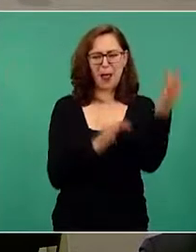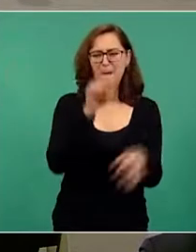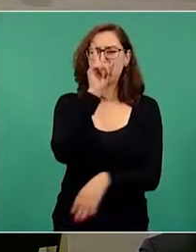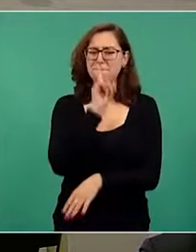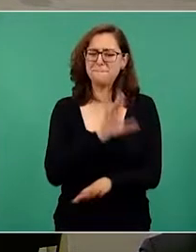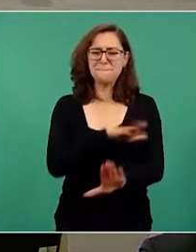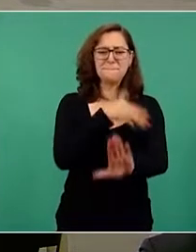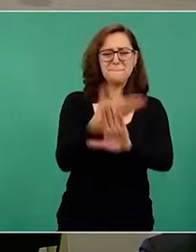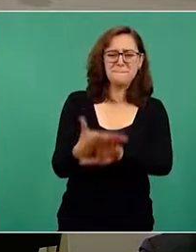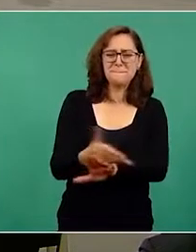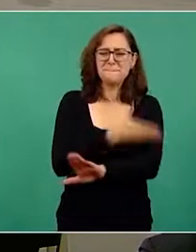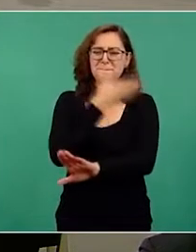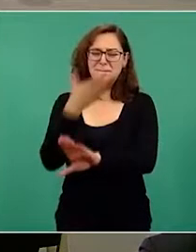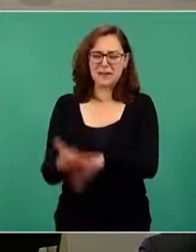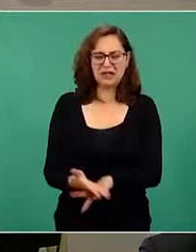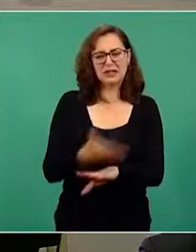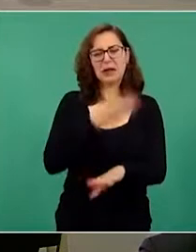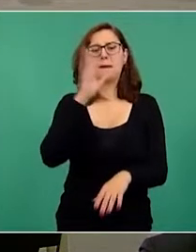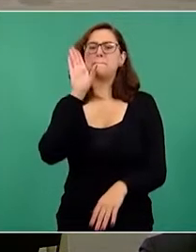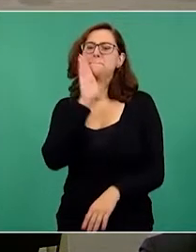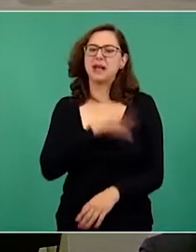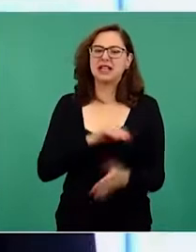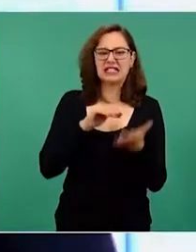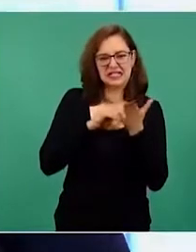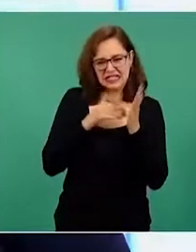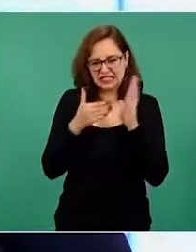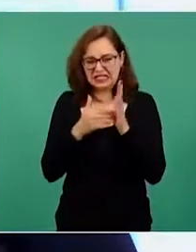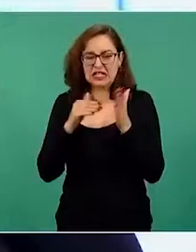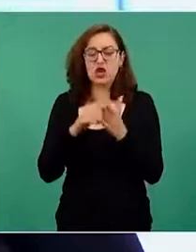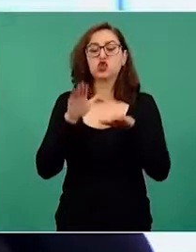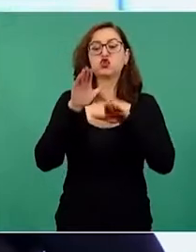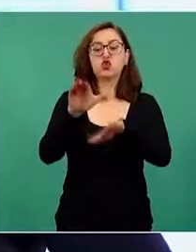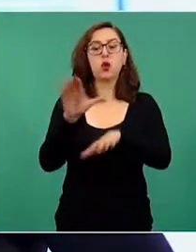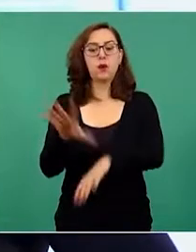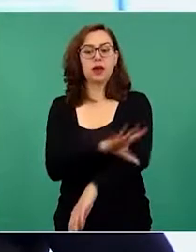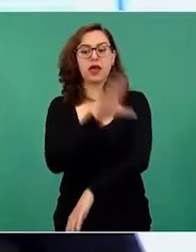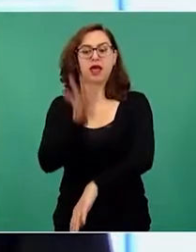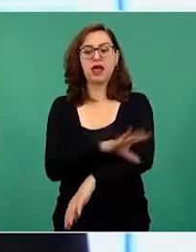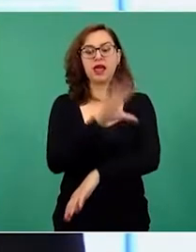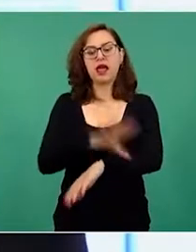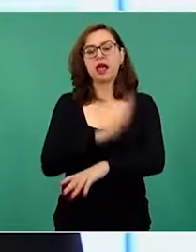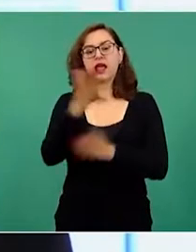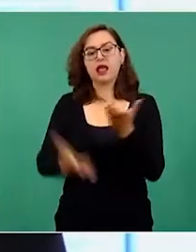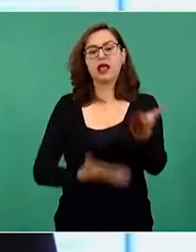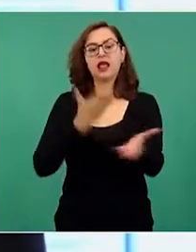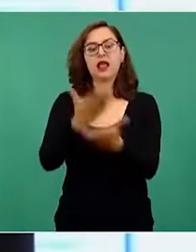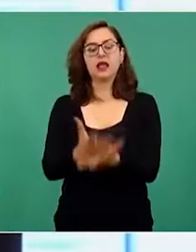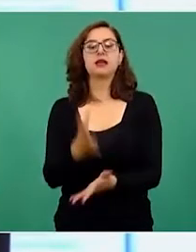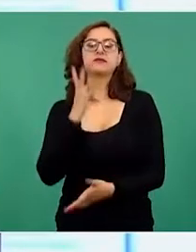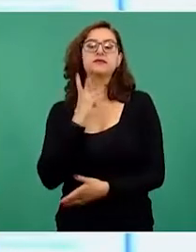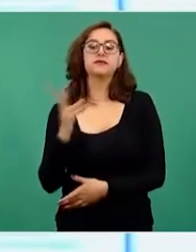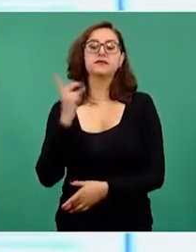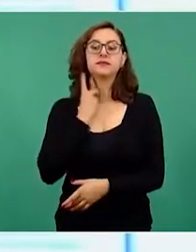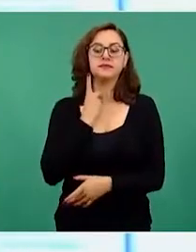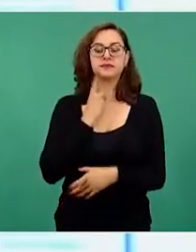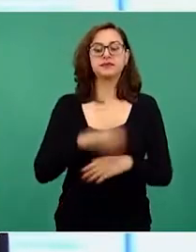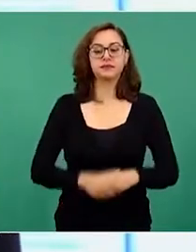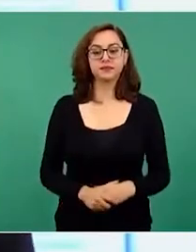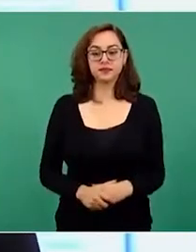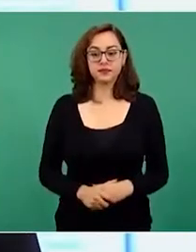e interpretaciones mañosas sobre reforma eléctrica enviada por el presidente al Congreso de la Unión.